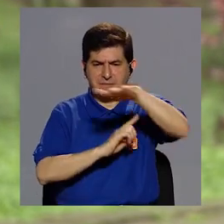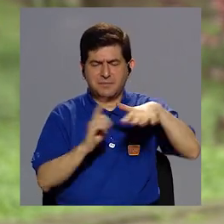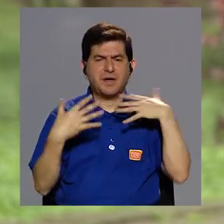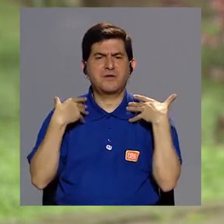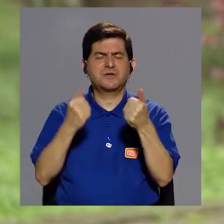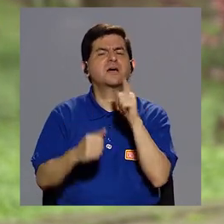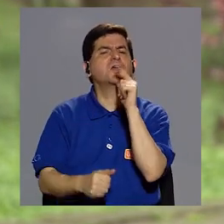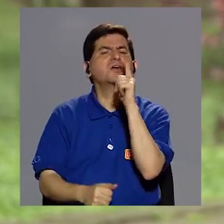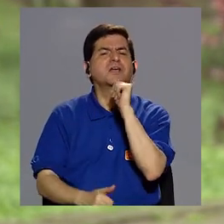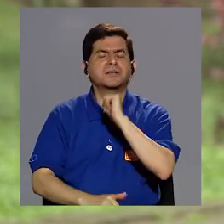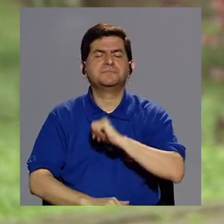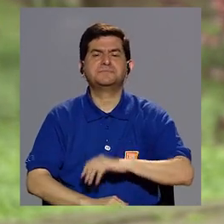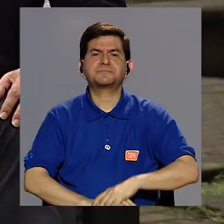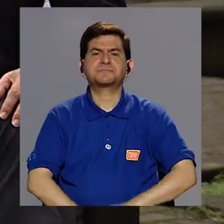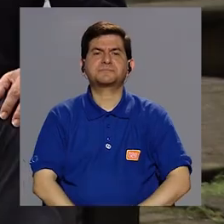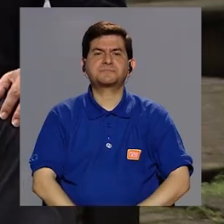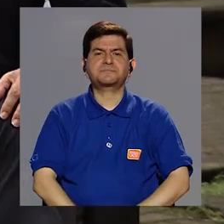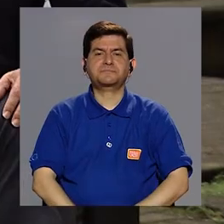hacia entornos más saludables?